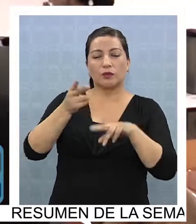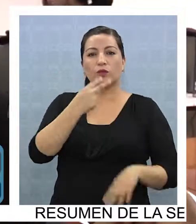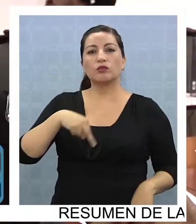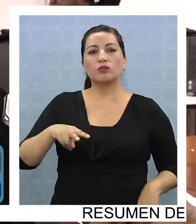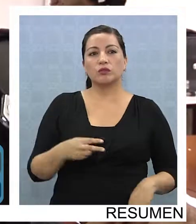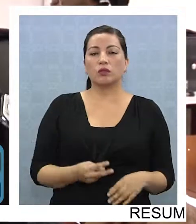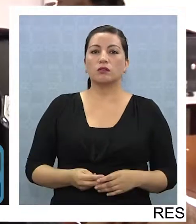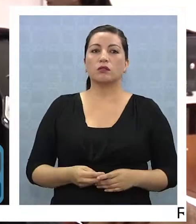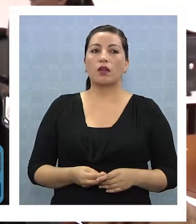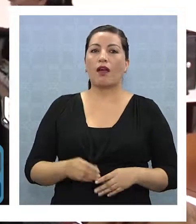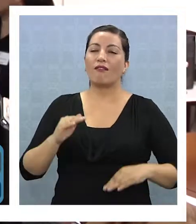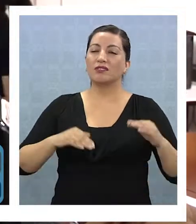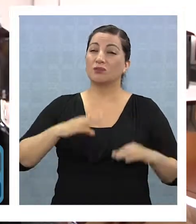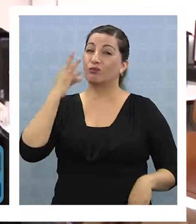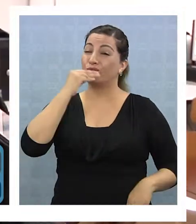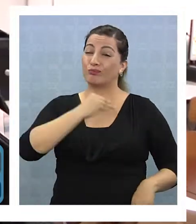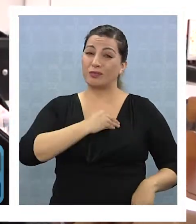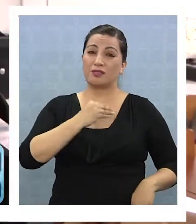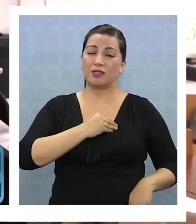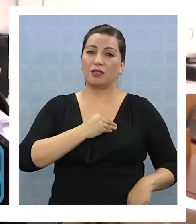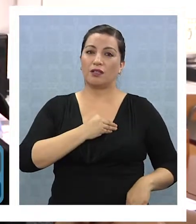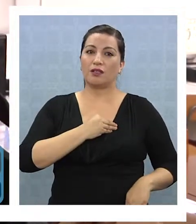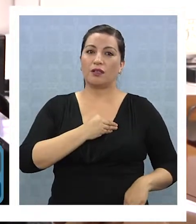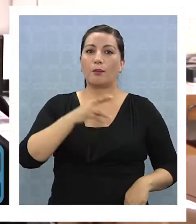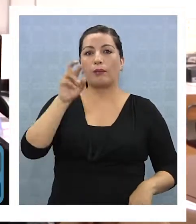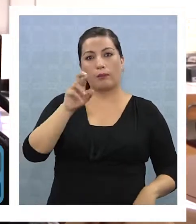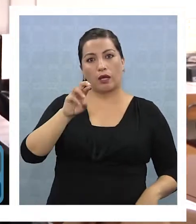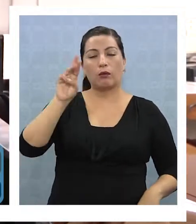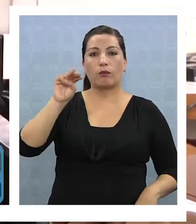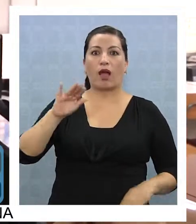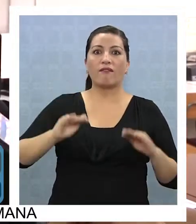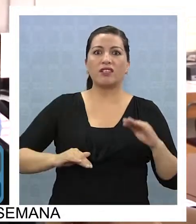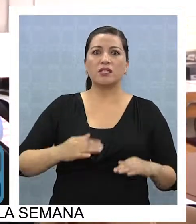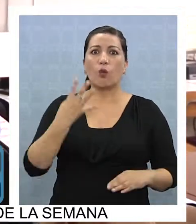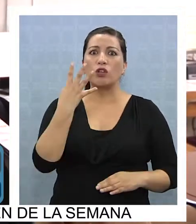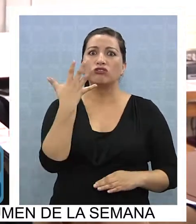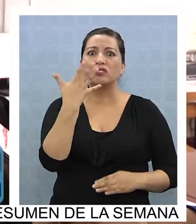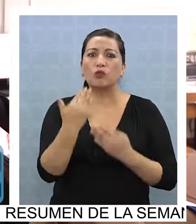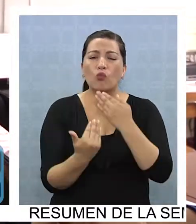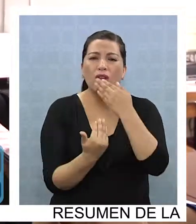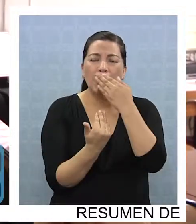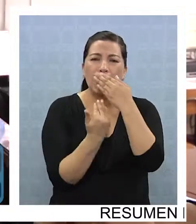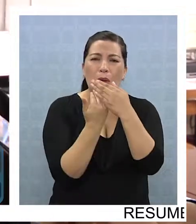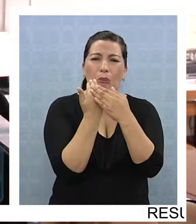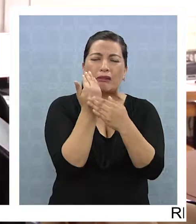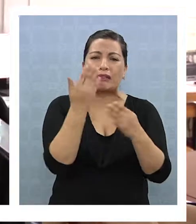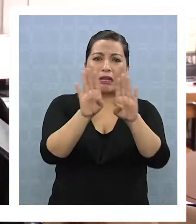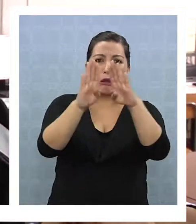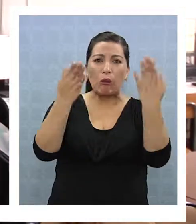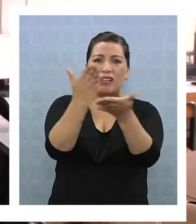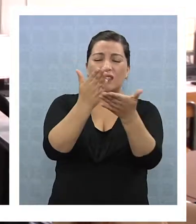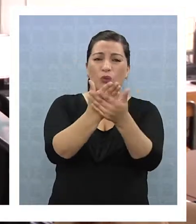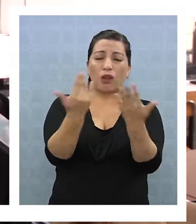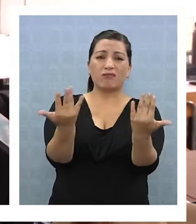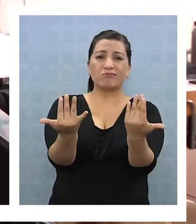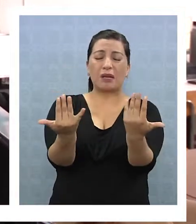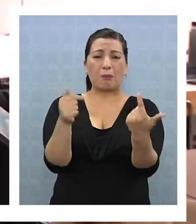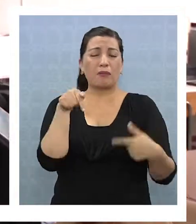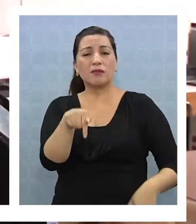cual nos da mucha tristeza y pena ver a nuestros apoderados a las 4 o 5 de la mañana en las puertas del colegio.